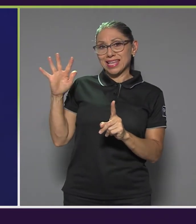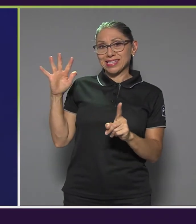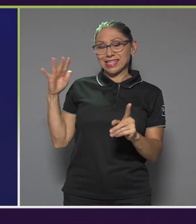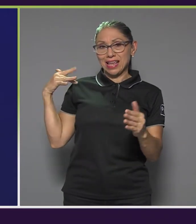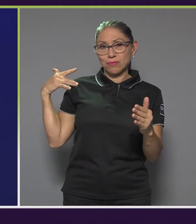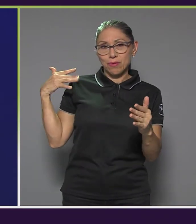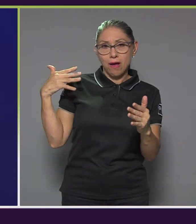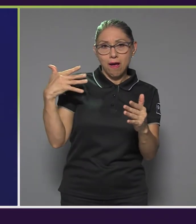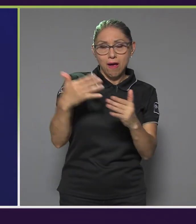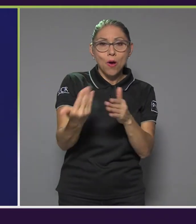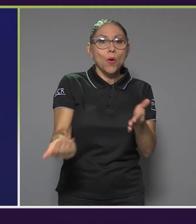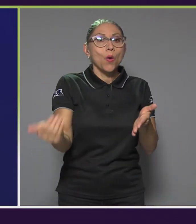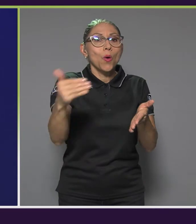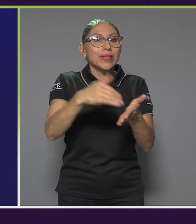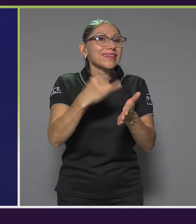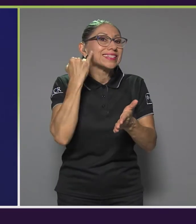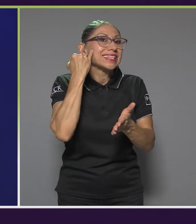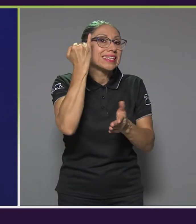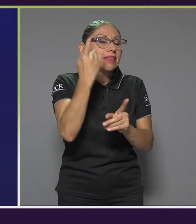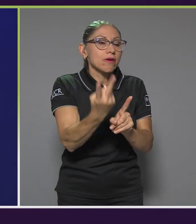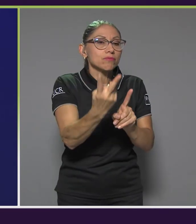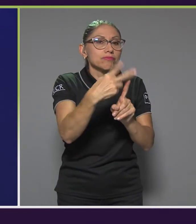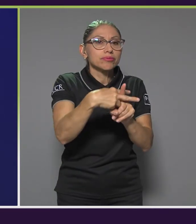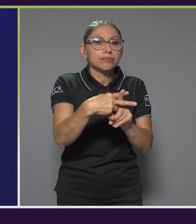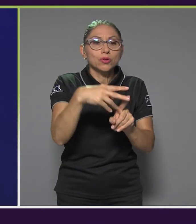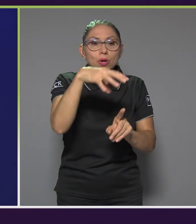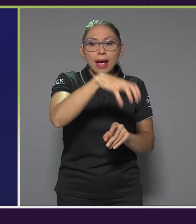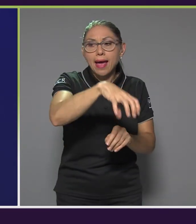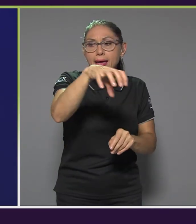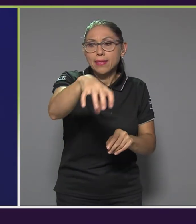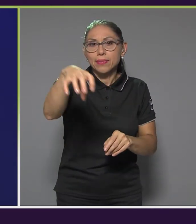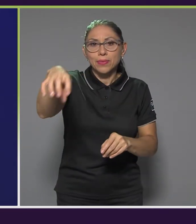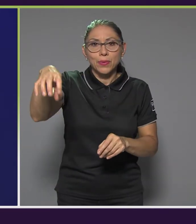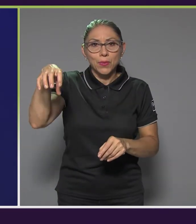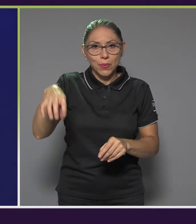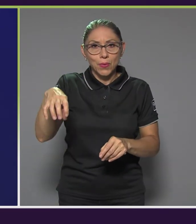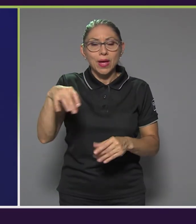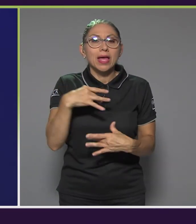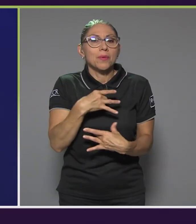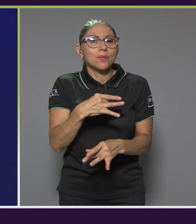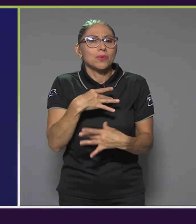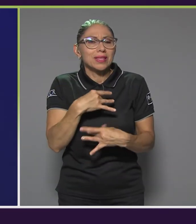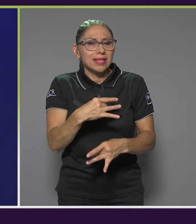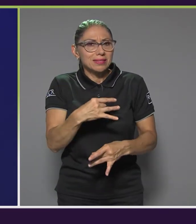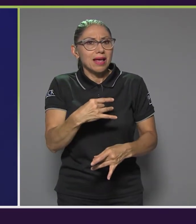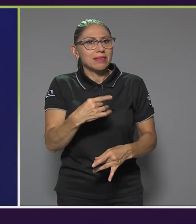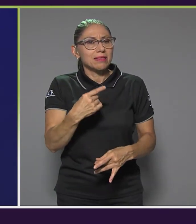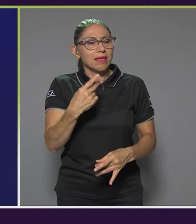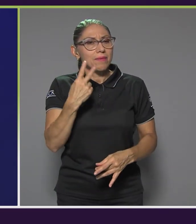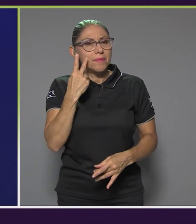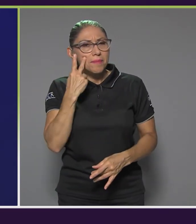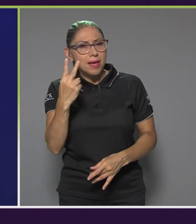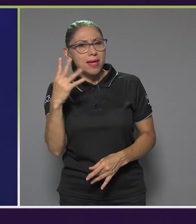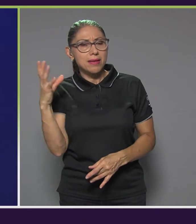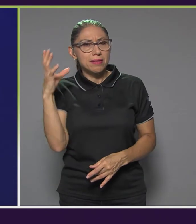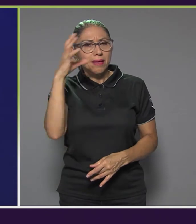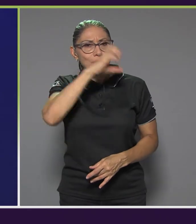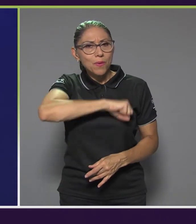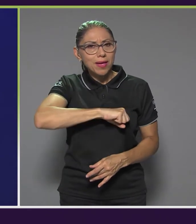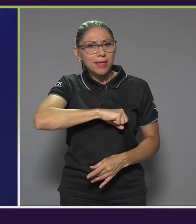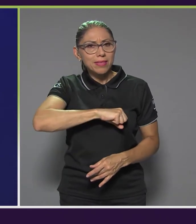iniciativa en diferentes cantones y ha sido muy interesante ver también el tipo de apoyo y